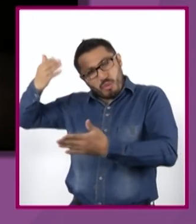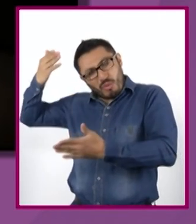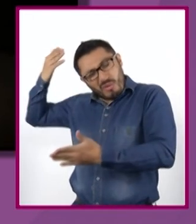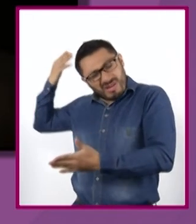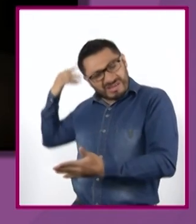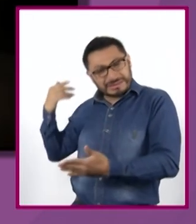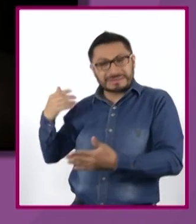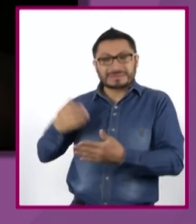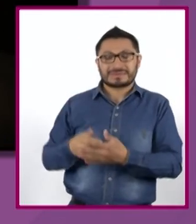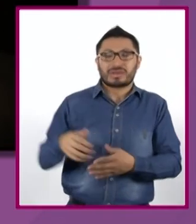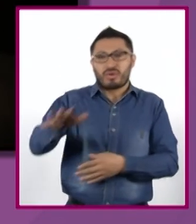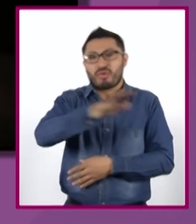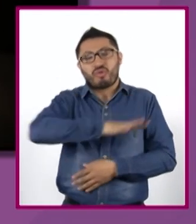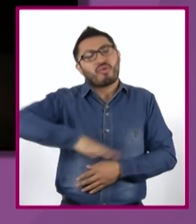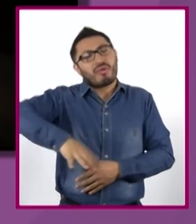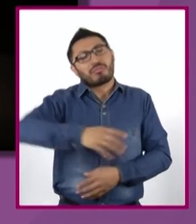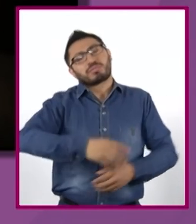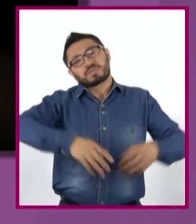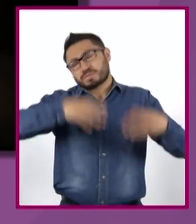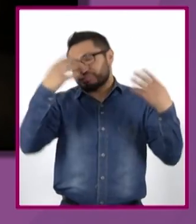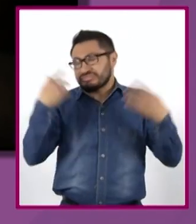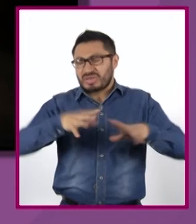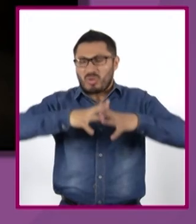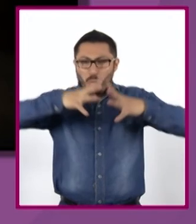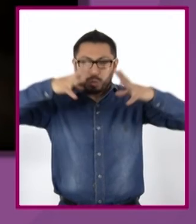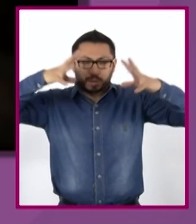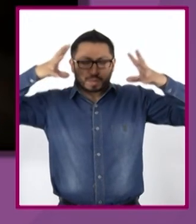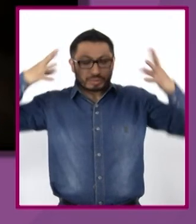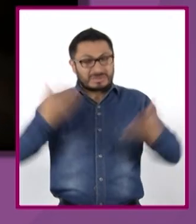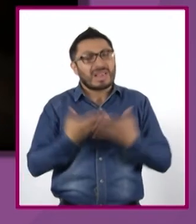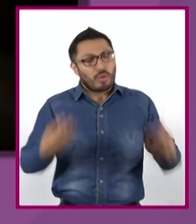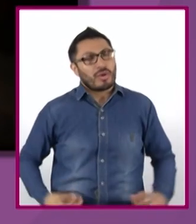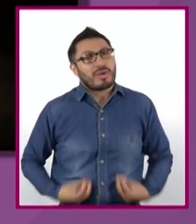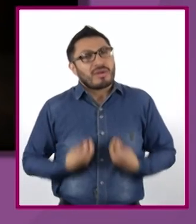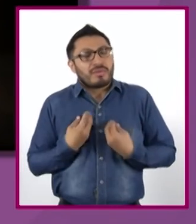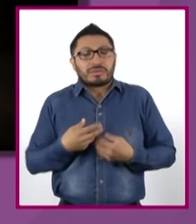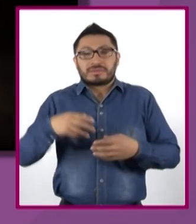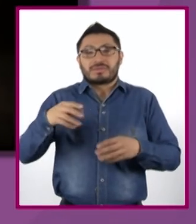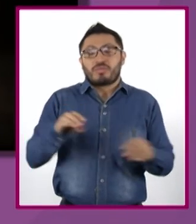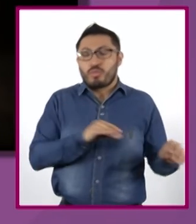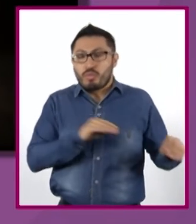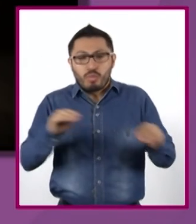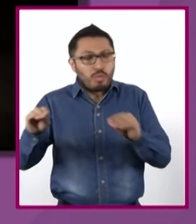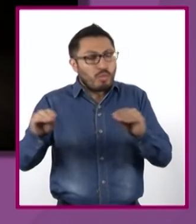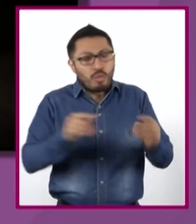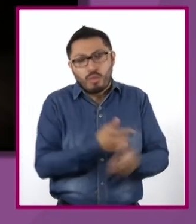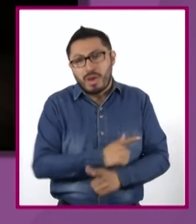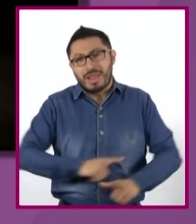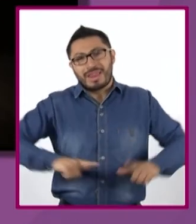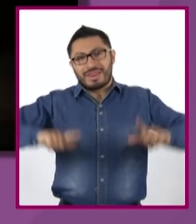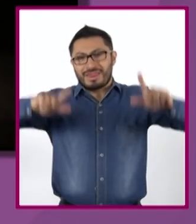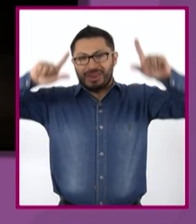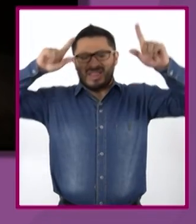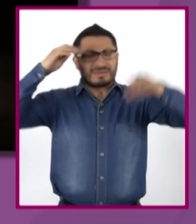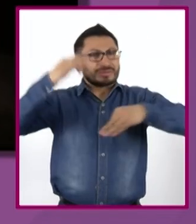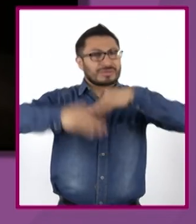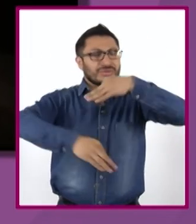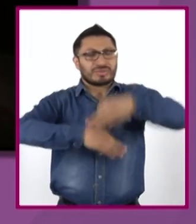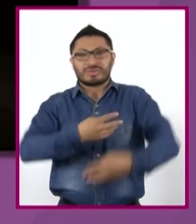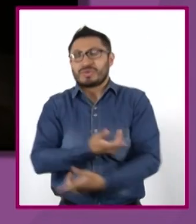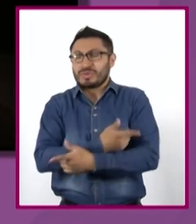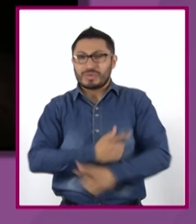un espacio más extenso del que ahora habitamos. En él nos movíamos sin límites, todo era de todos.